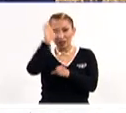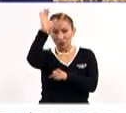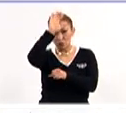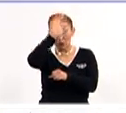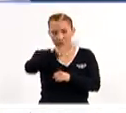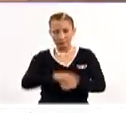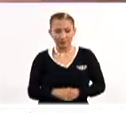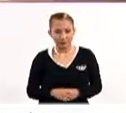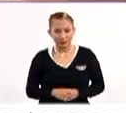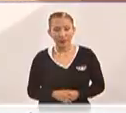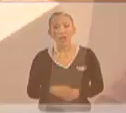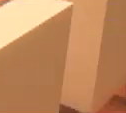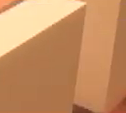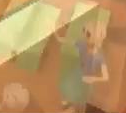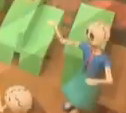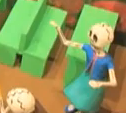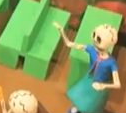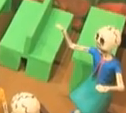Cultura.